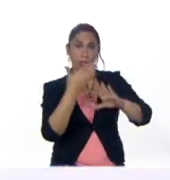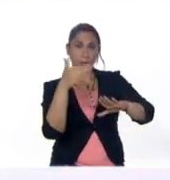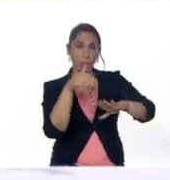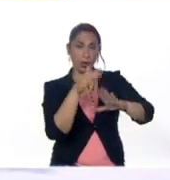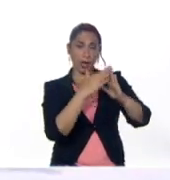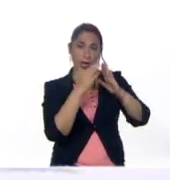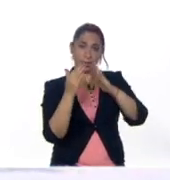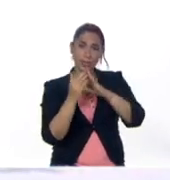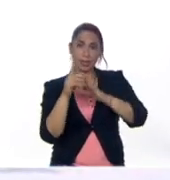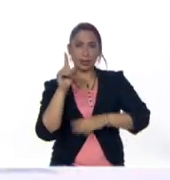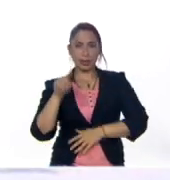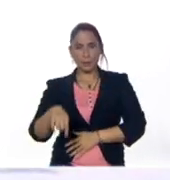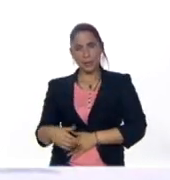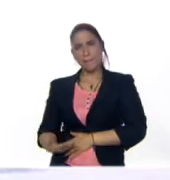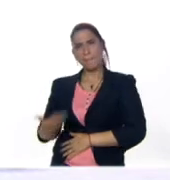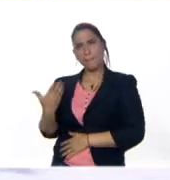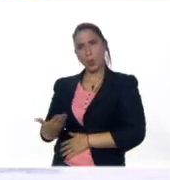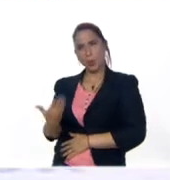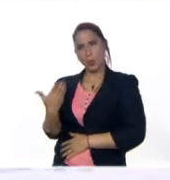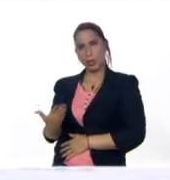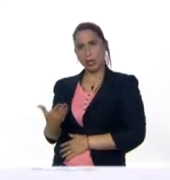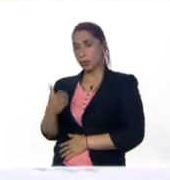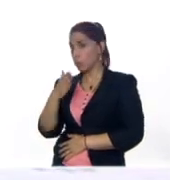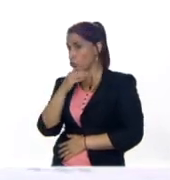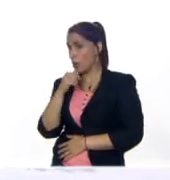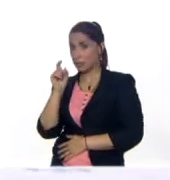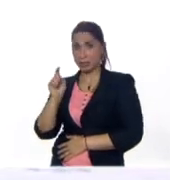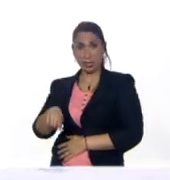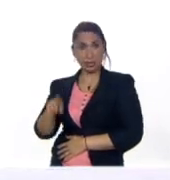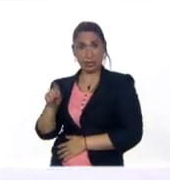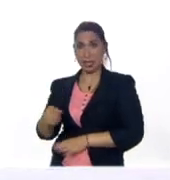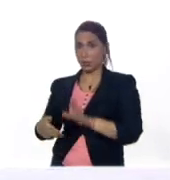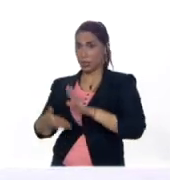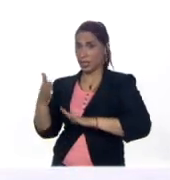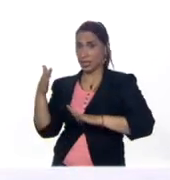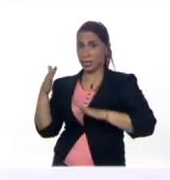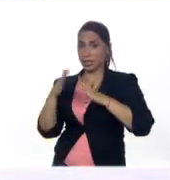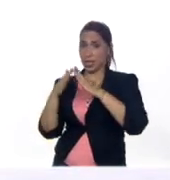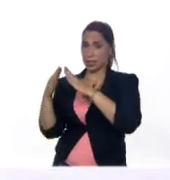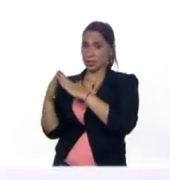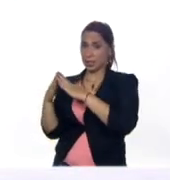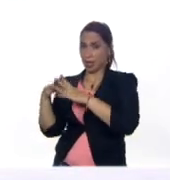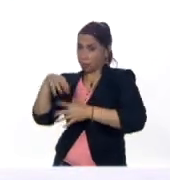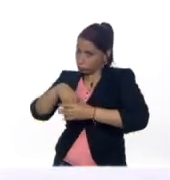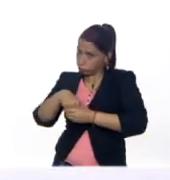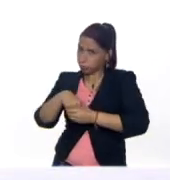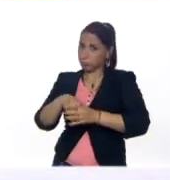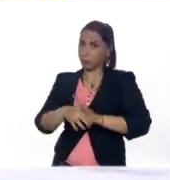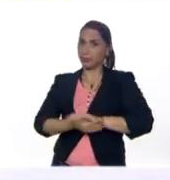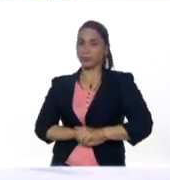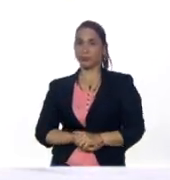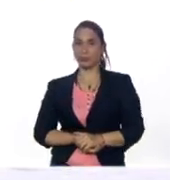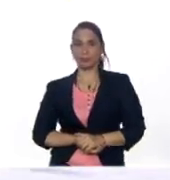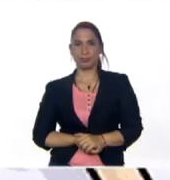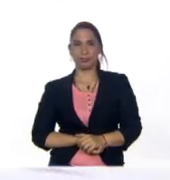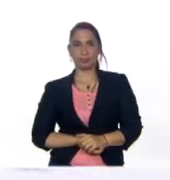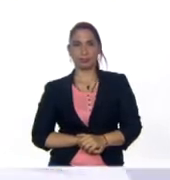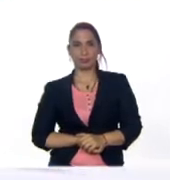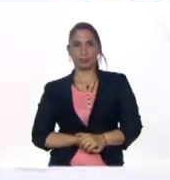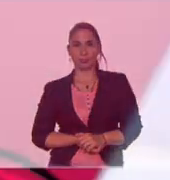muy importante si no es necesario salir de casa quédate en casa chao